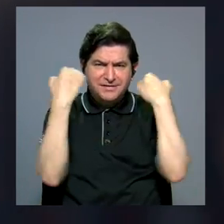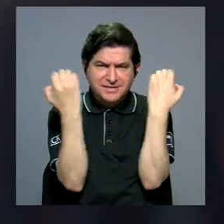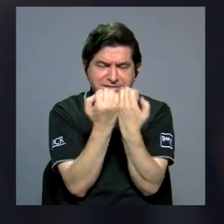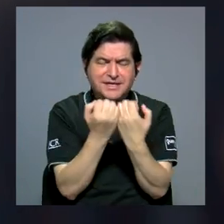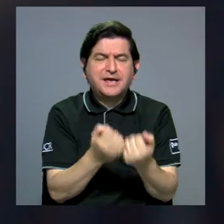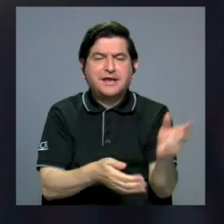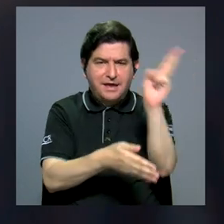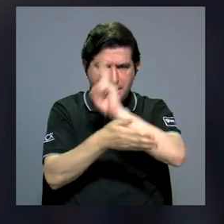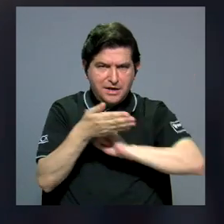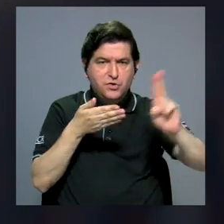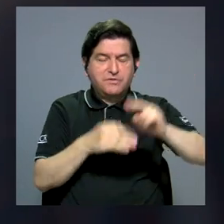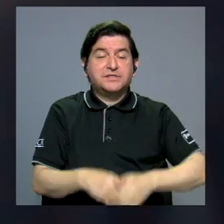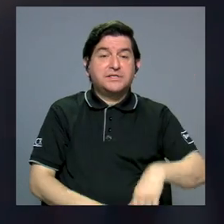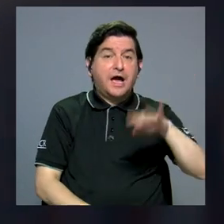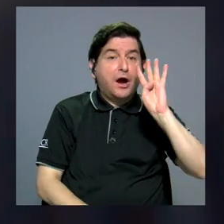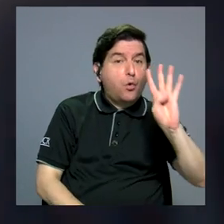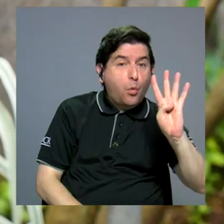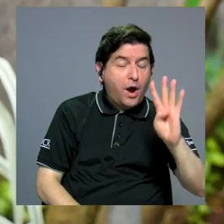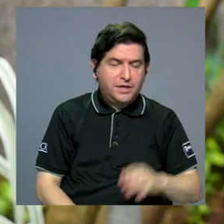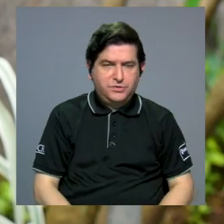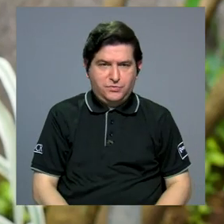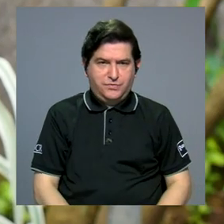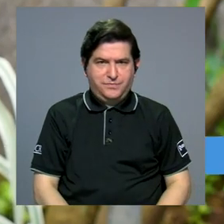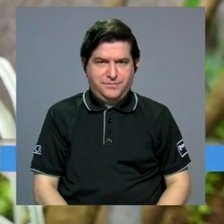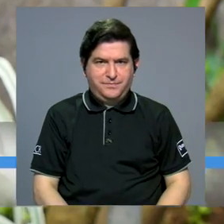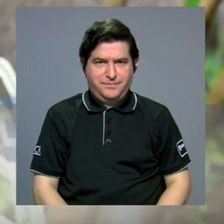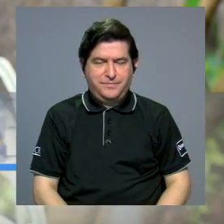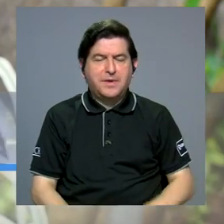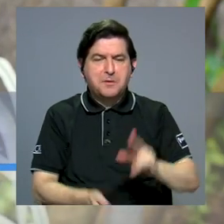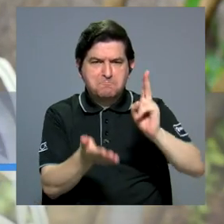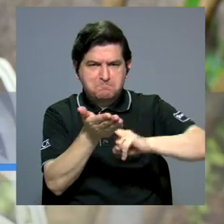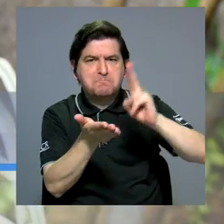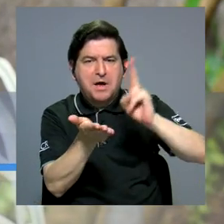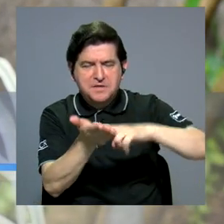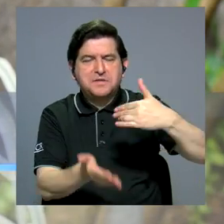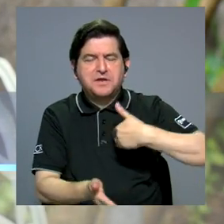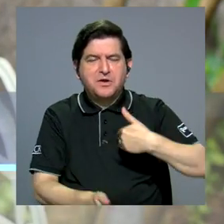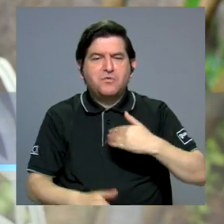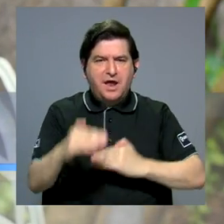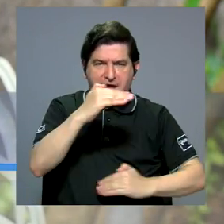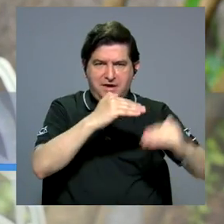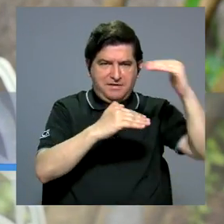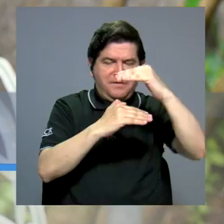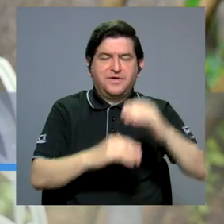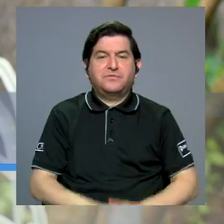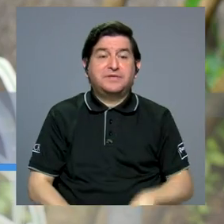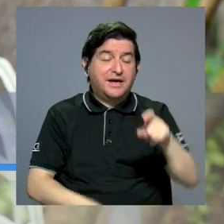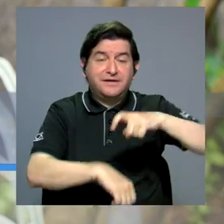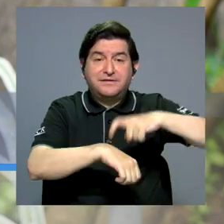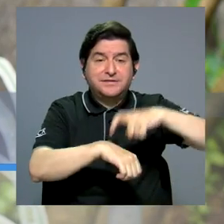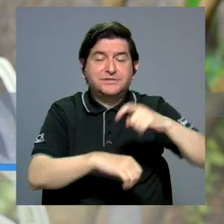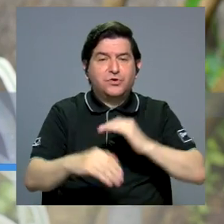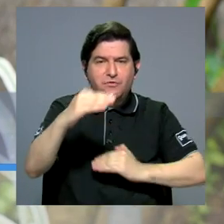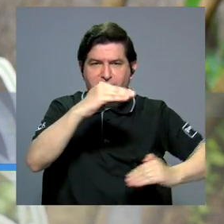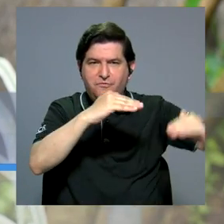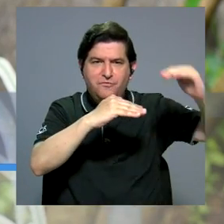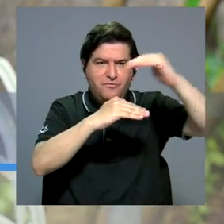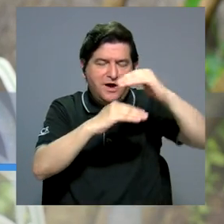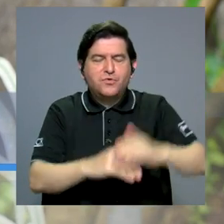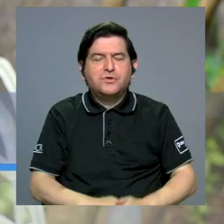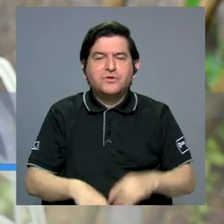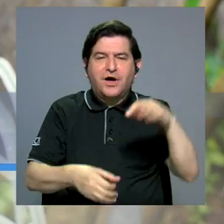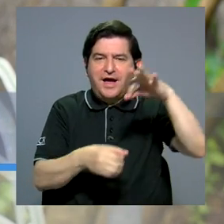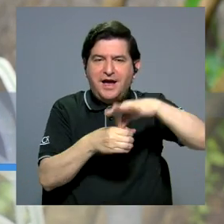equipo para la universidad. Habían cuatro que estaban justamente matriculados en la facultad, lo que era en ese momento la Facultad